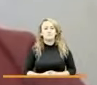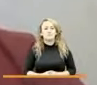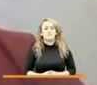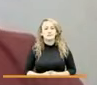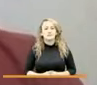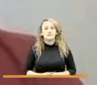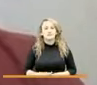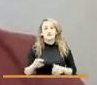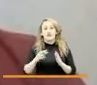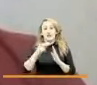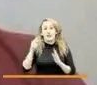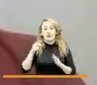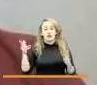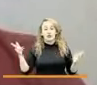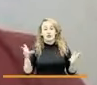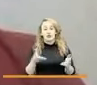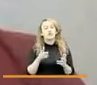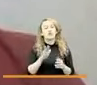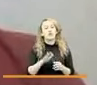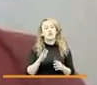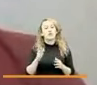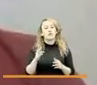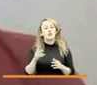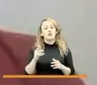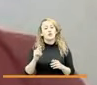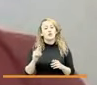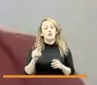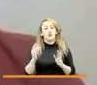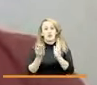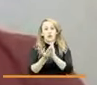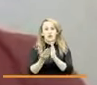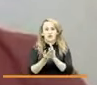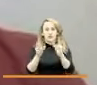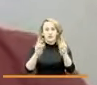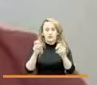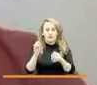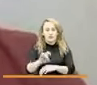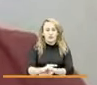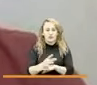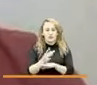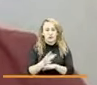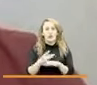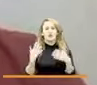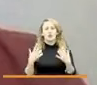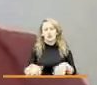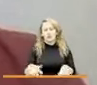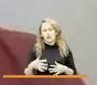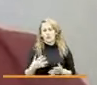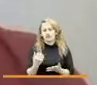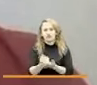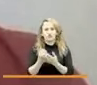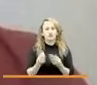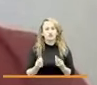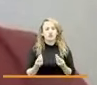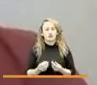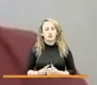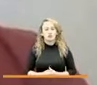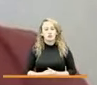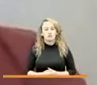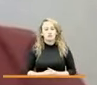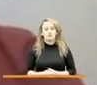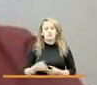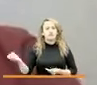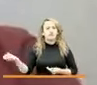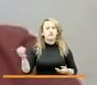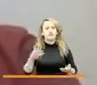tecnológica a la institución educativa que en estos temas de virtualidad pues han ayudado muchísimo una dotación de